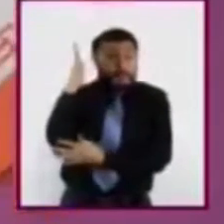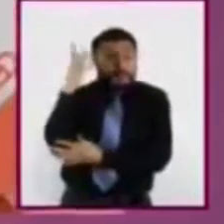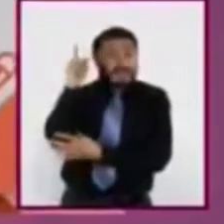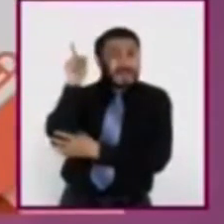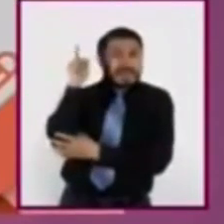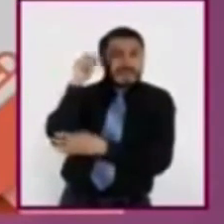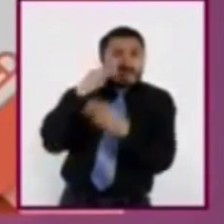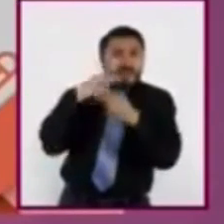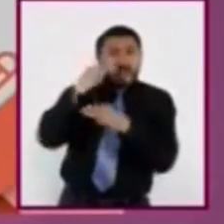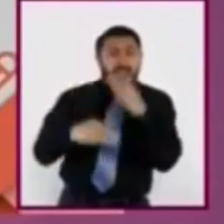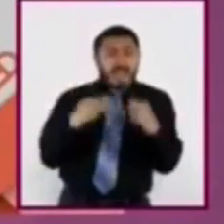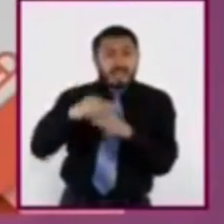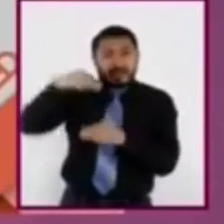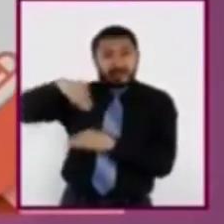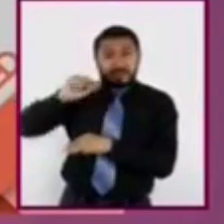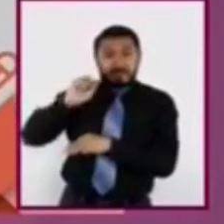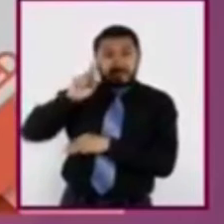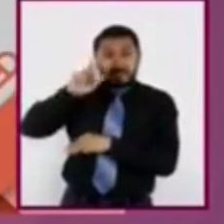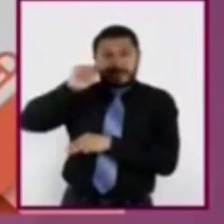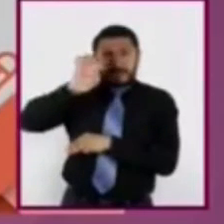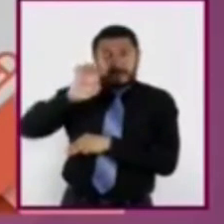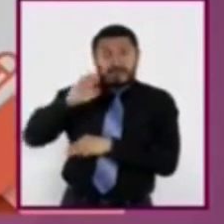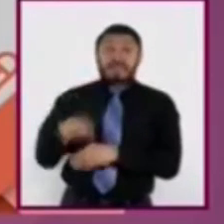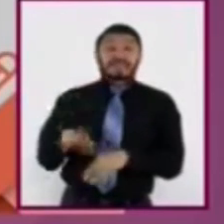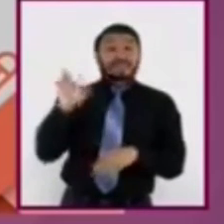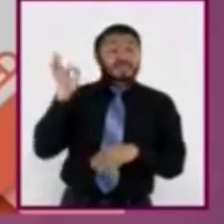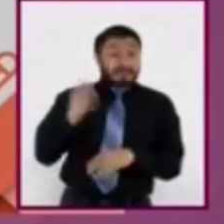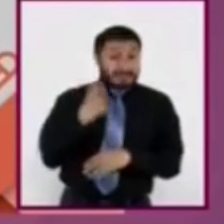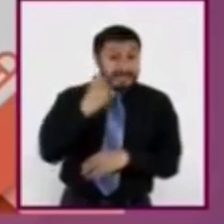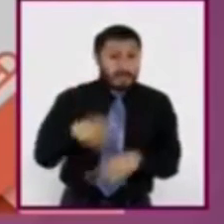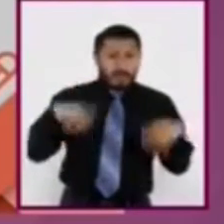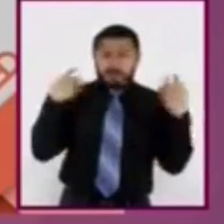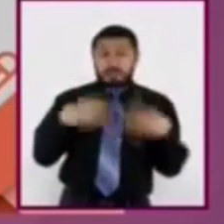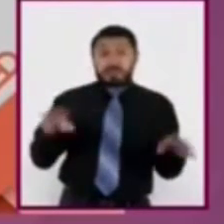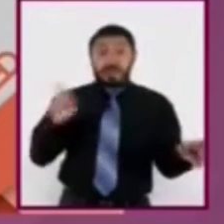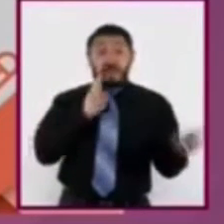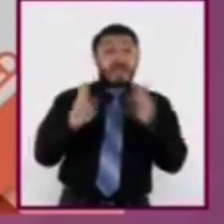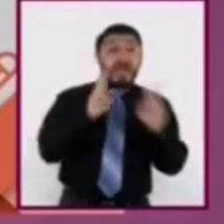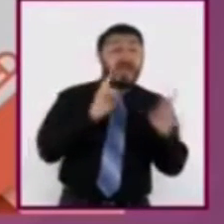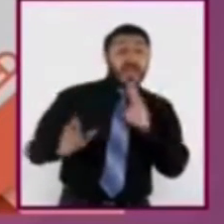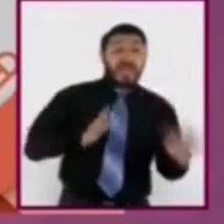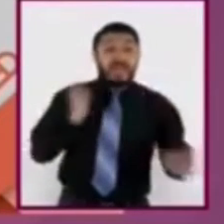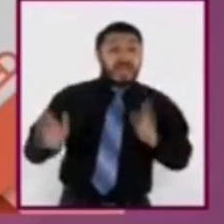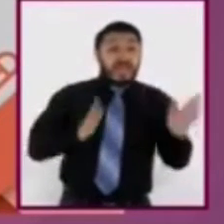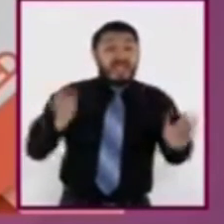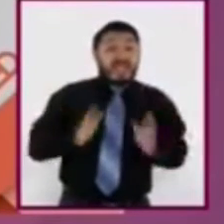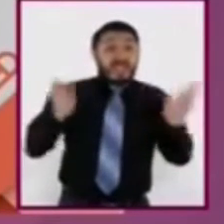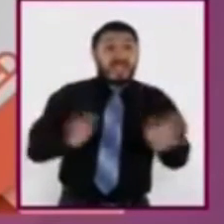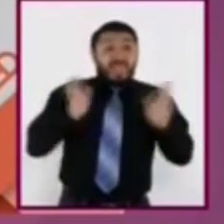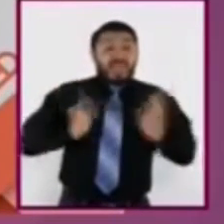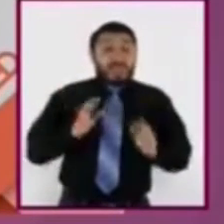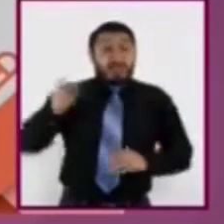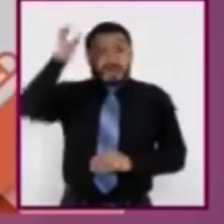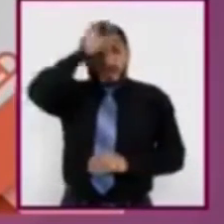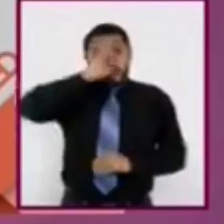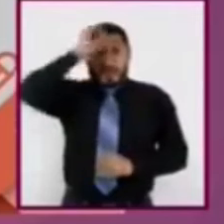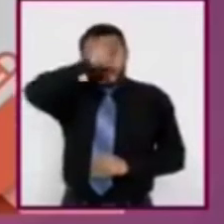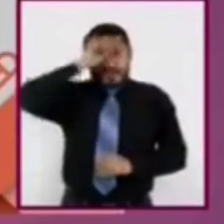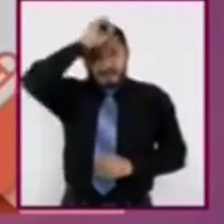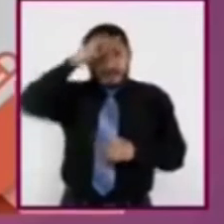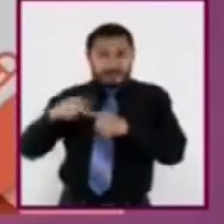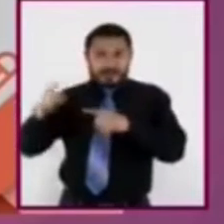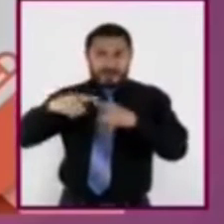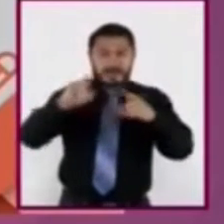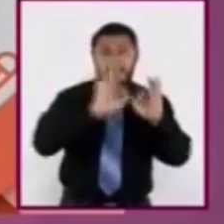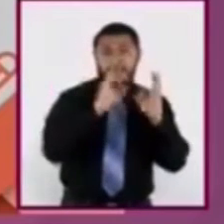A pesar del revuelo que han causado esas imágenes en la red, en opinión de varios medios de información digitales